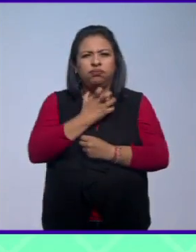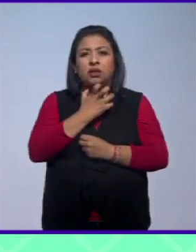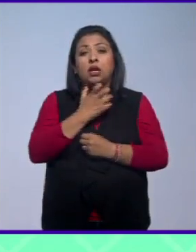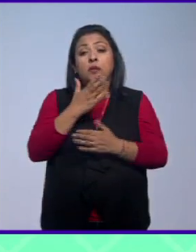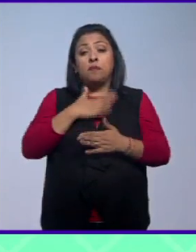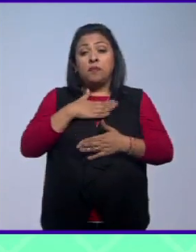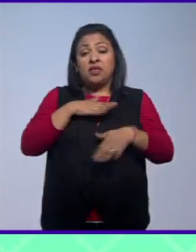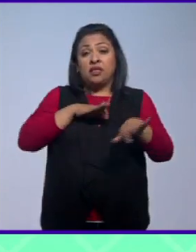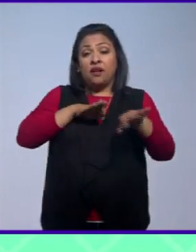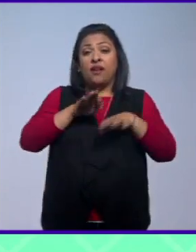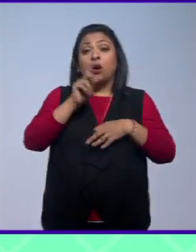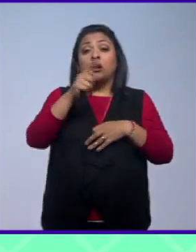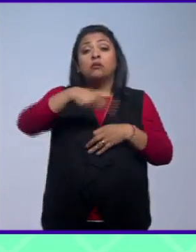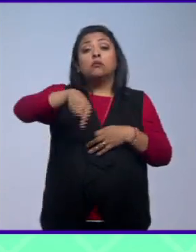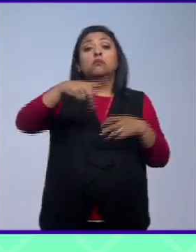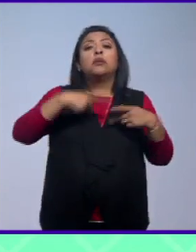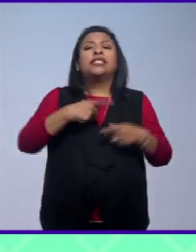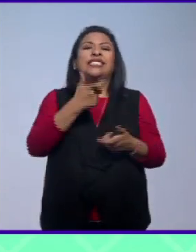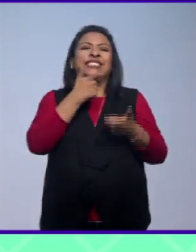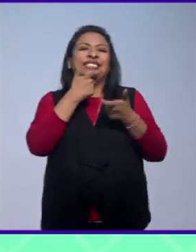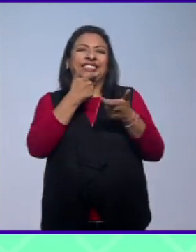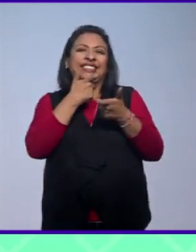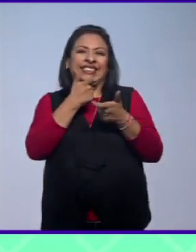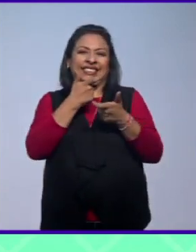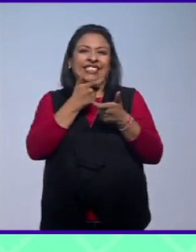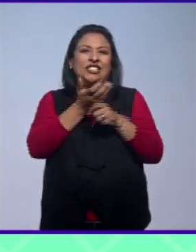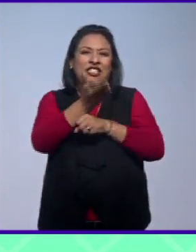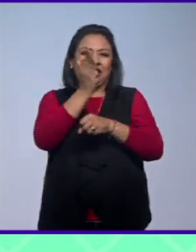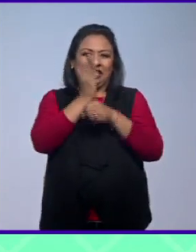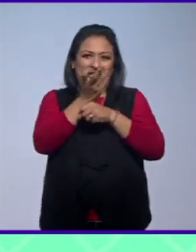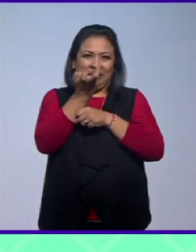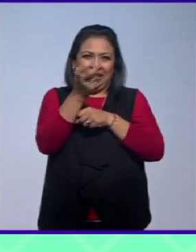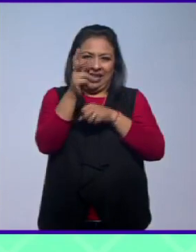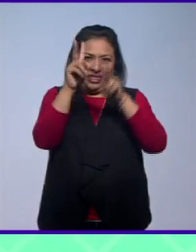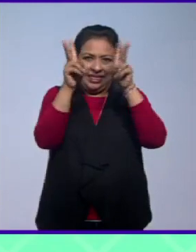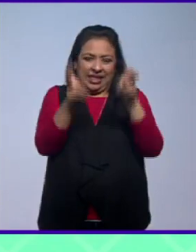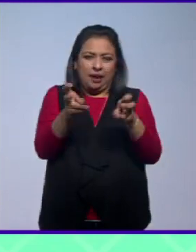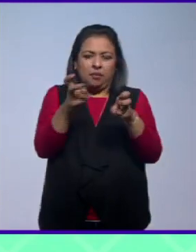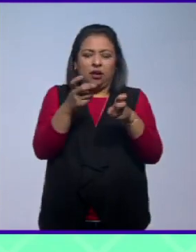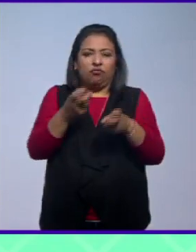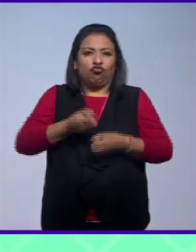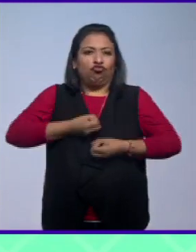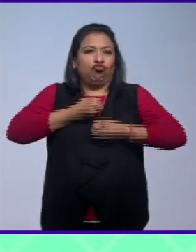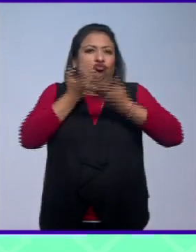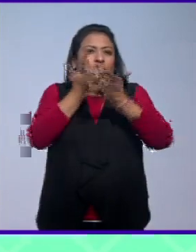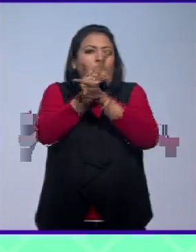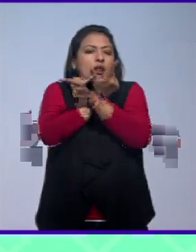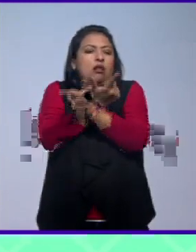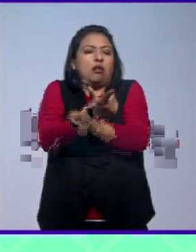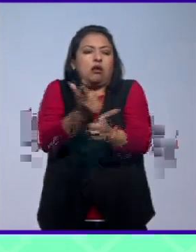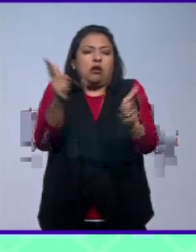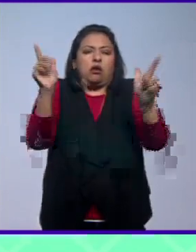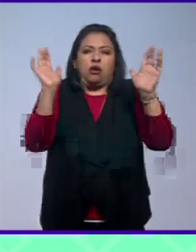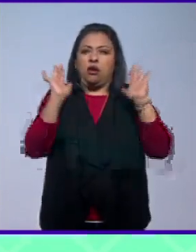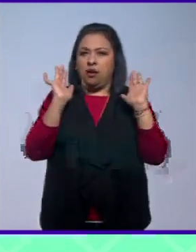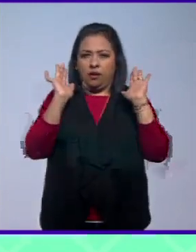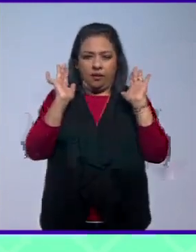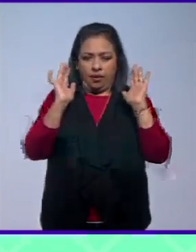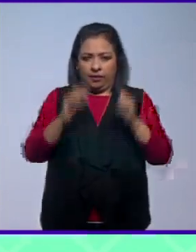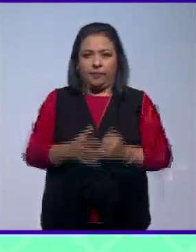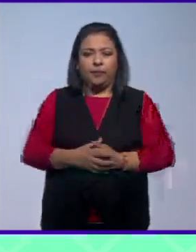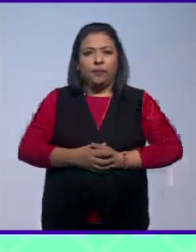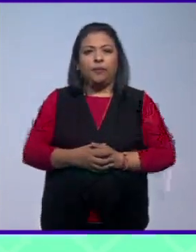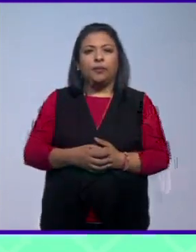a que la gente sea capaz de ser liberado un poco de actuar sin ser cruzados